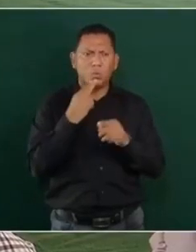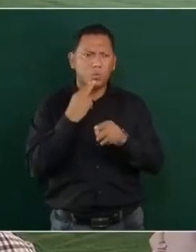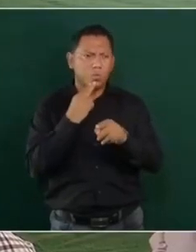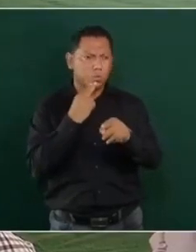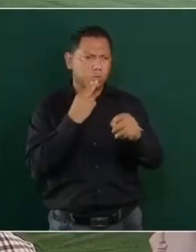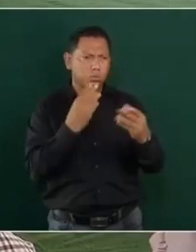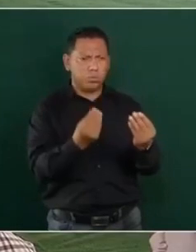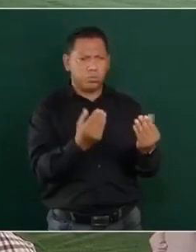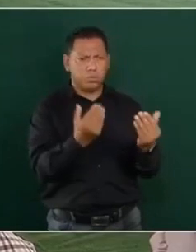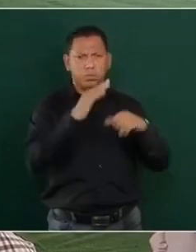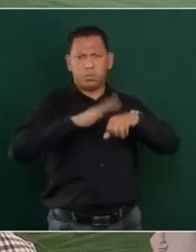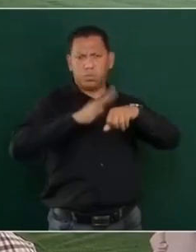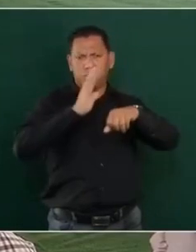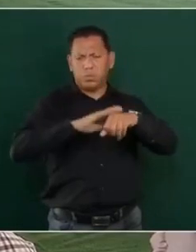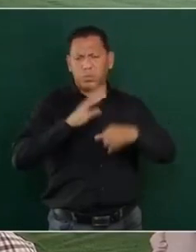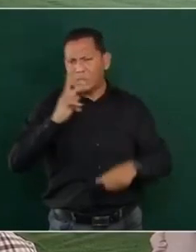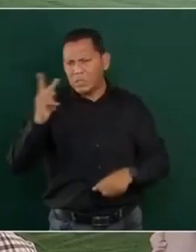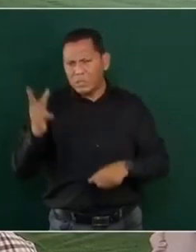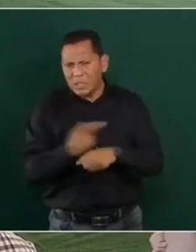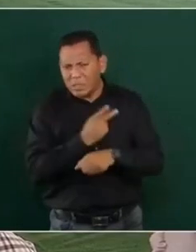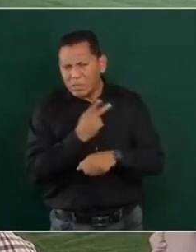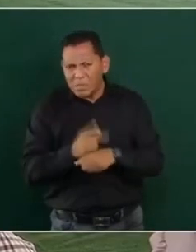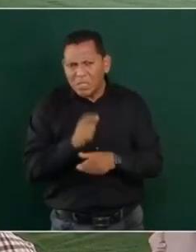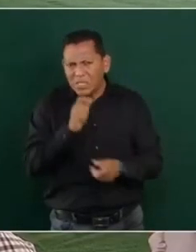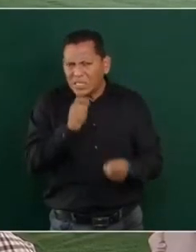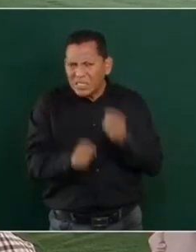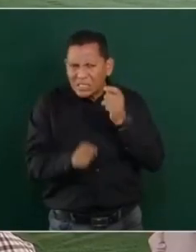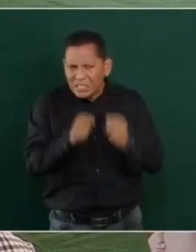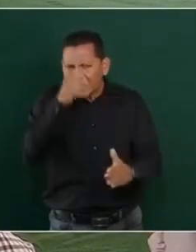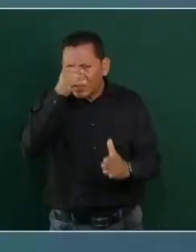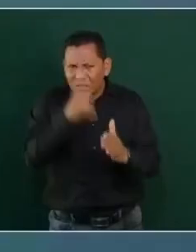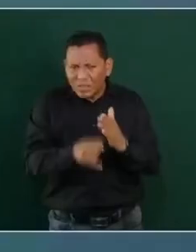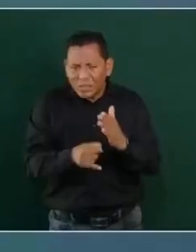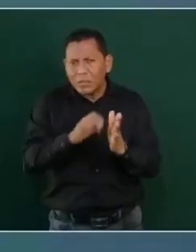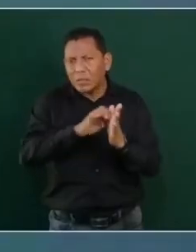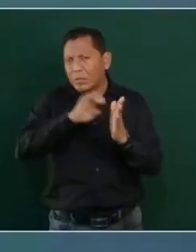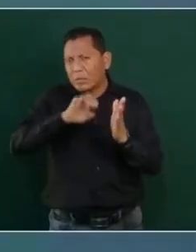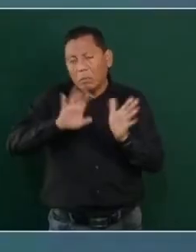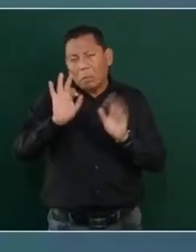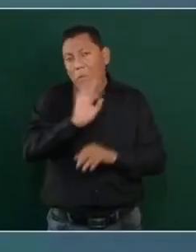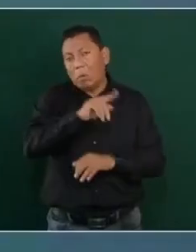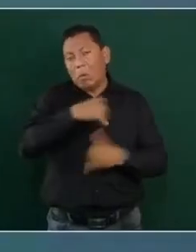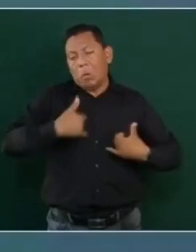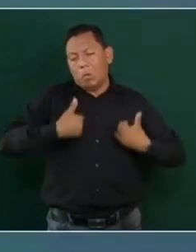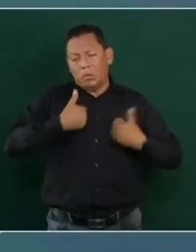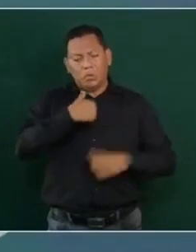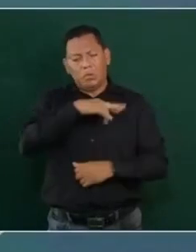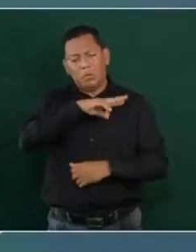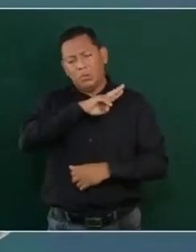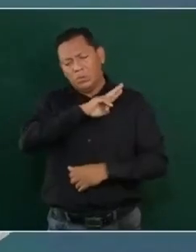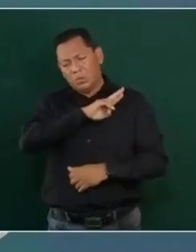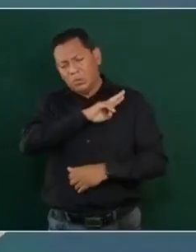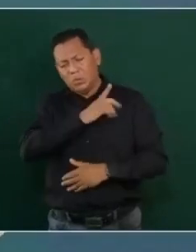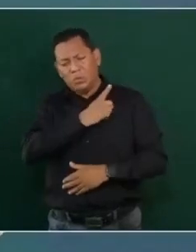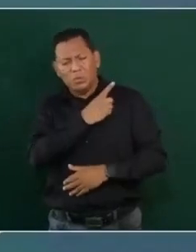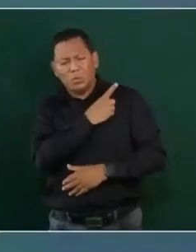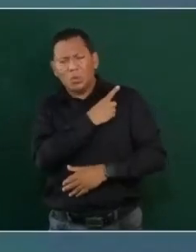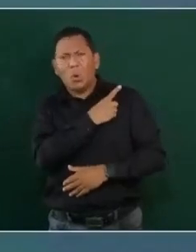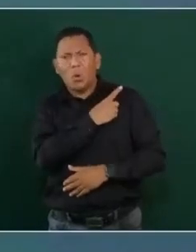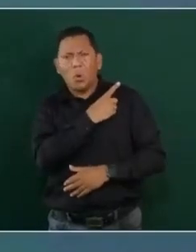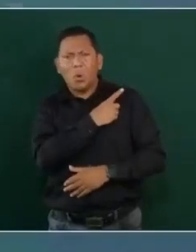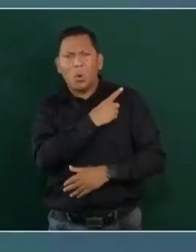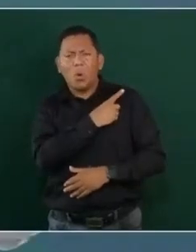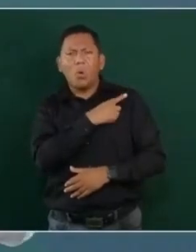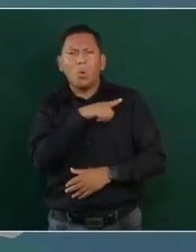hay mucha soledad, no hay felicidad de los jóvenes,